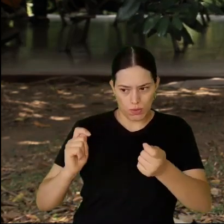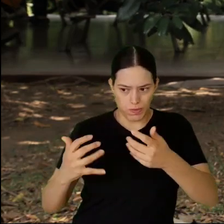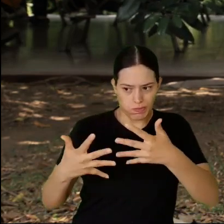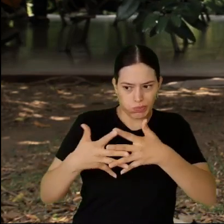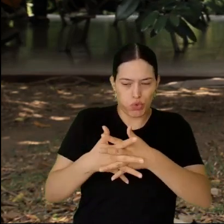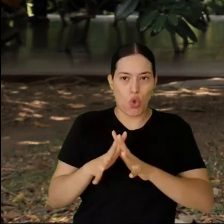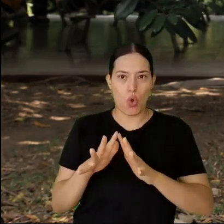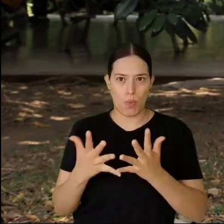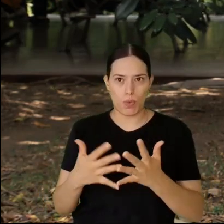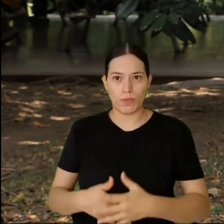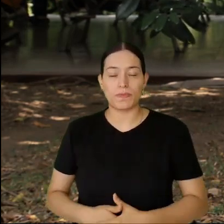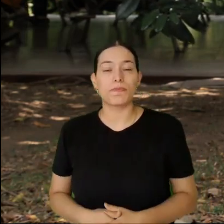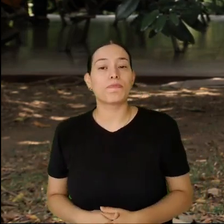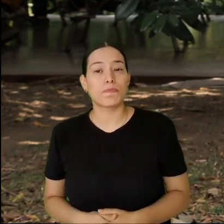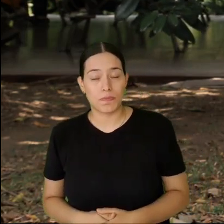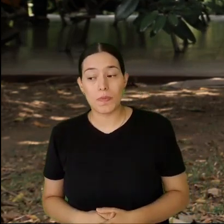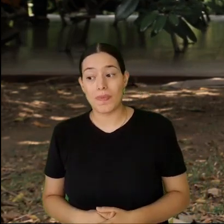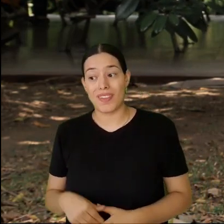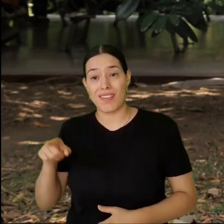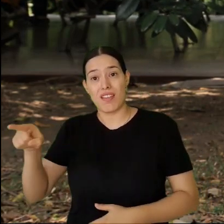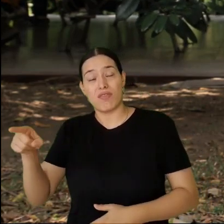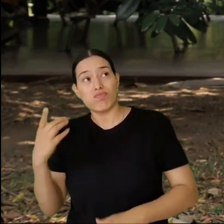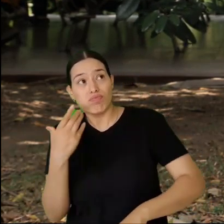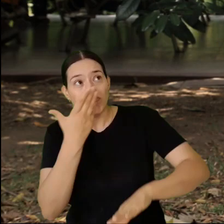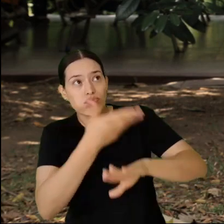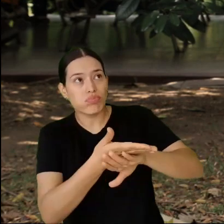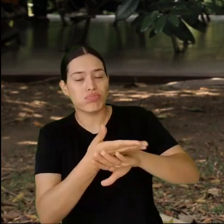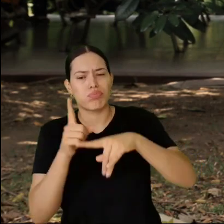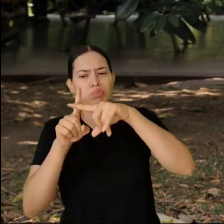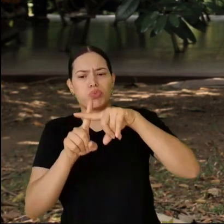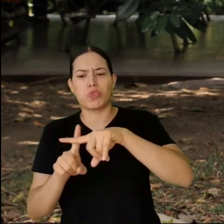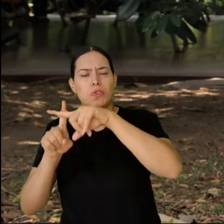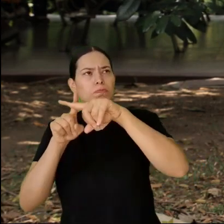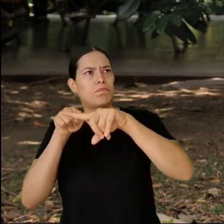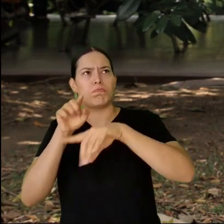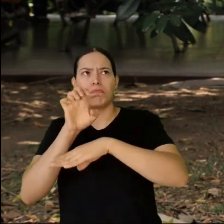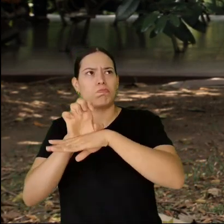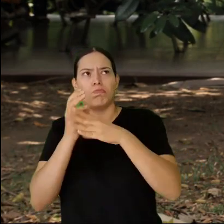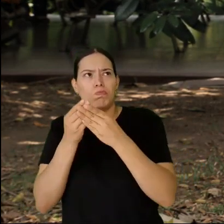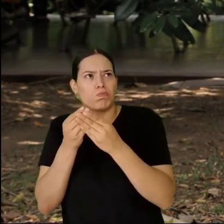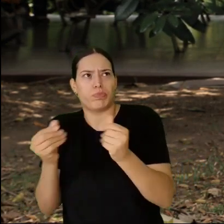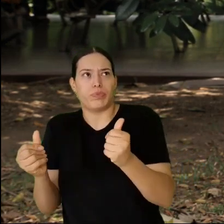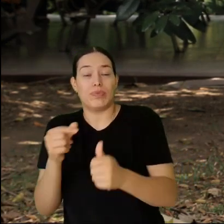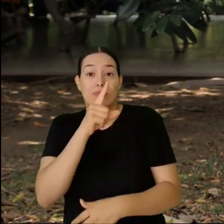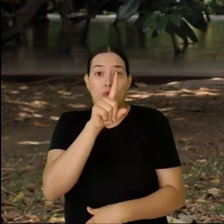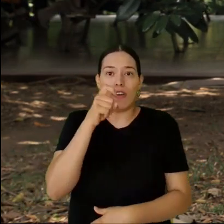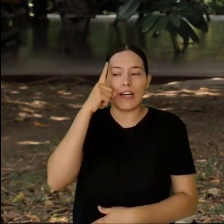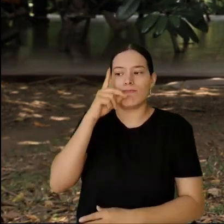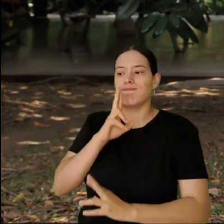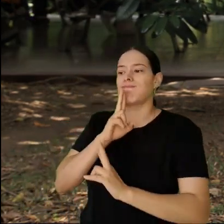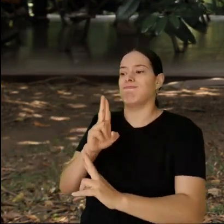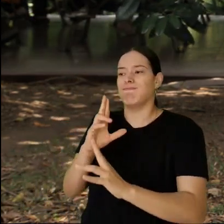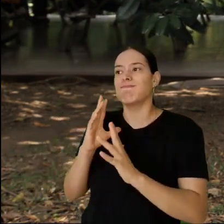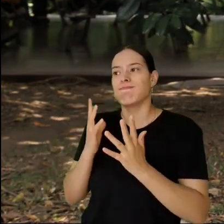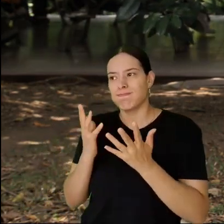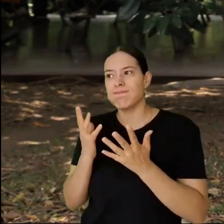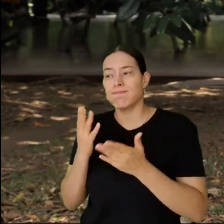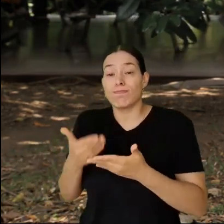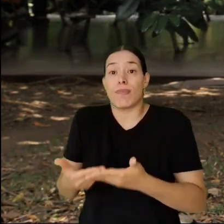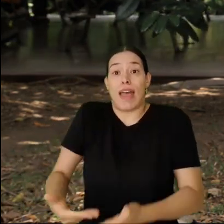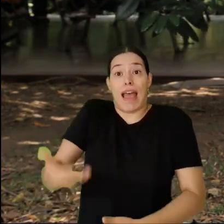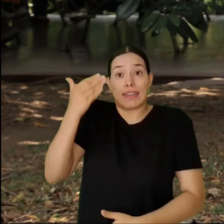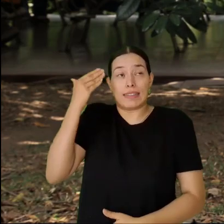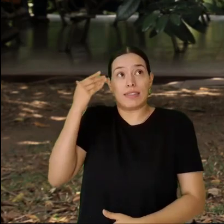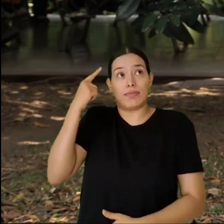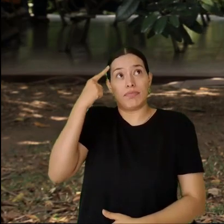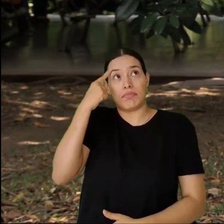ese proyecto de ley. En este tema de suprimir a la Procuraduría General de la Nación, el gobierno ha dicho, nosotros lo que